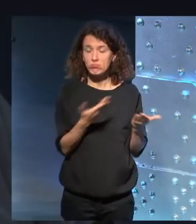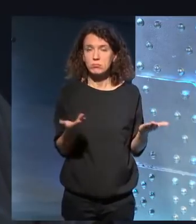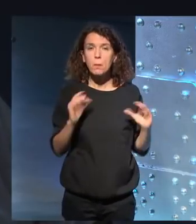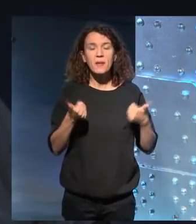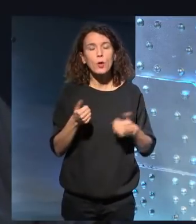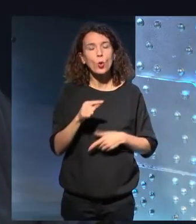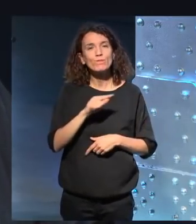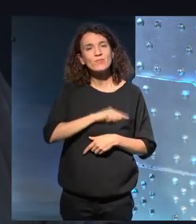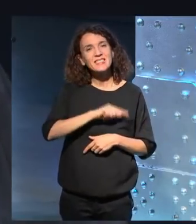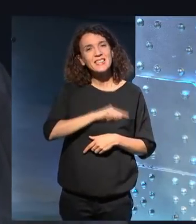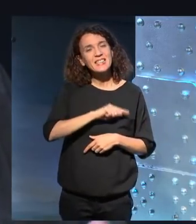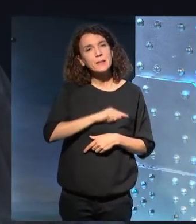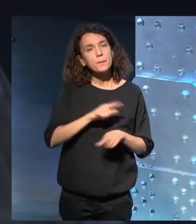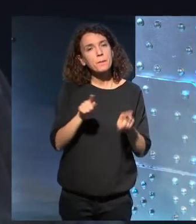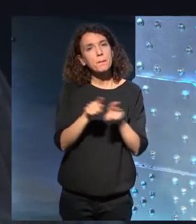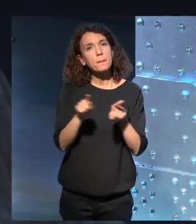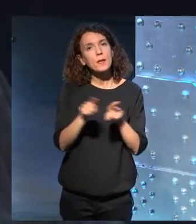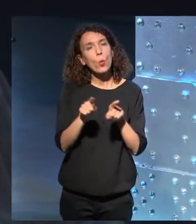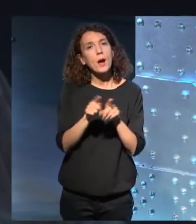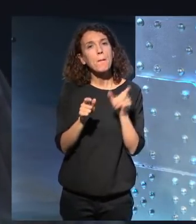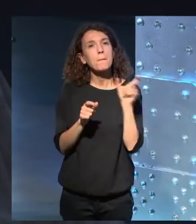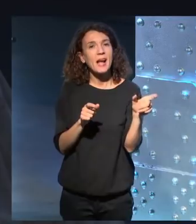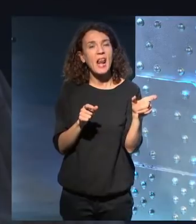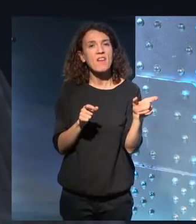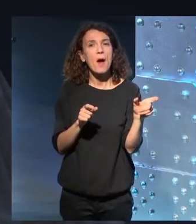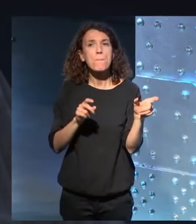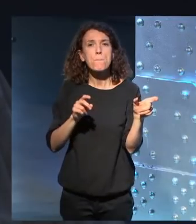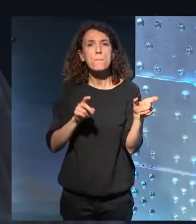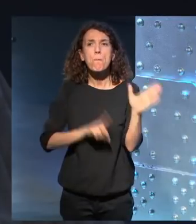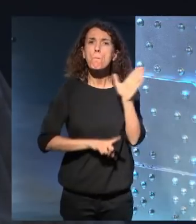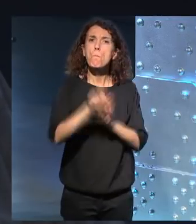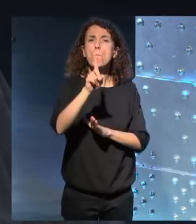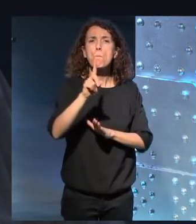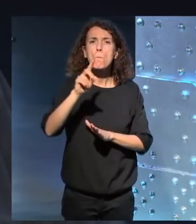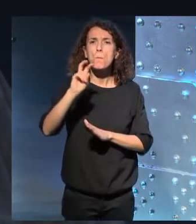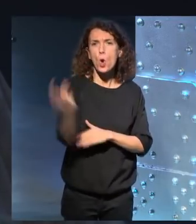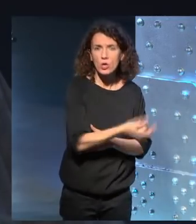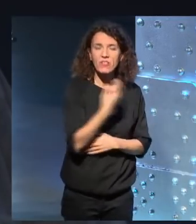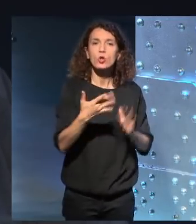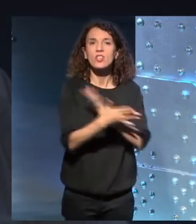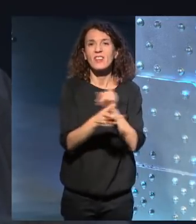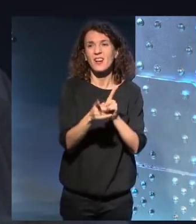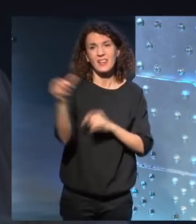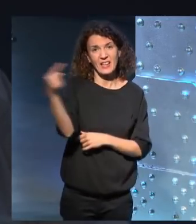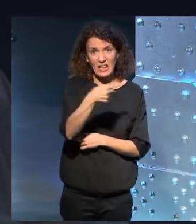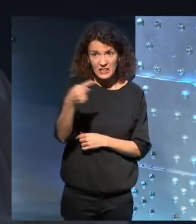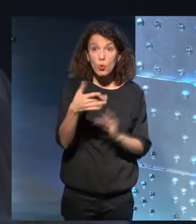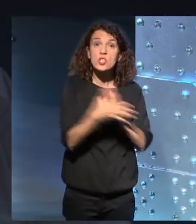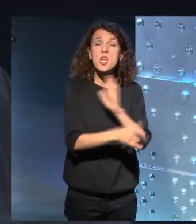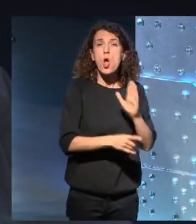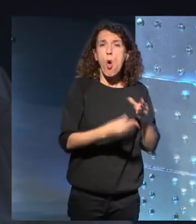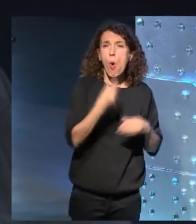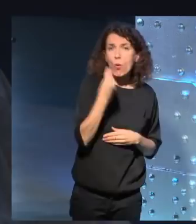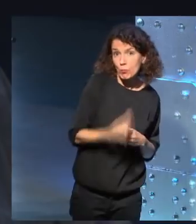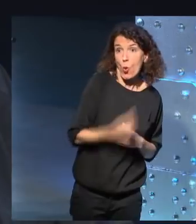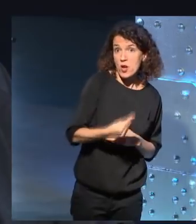empecé a sentir eso de que la palabra prolífico llevaba a una devaluación. Si es prolífico no puede ser bueno.